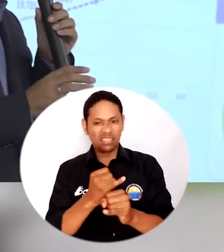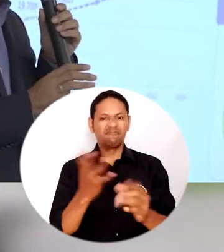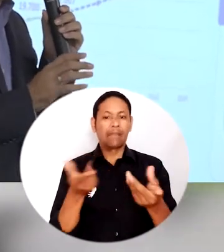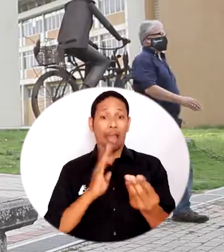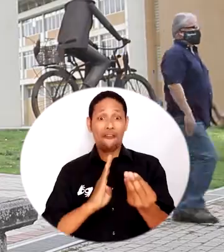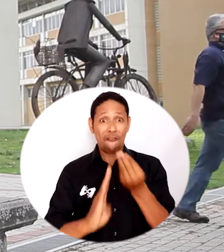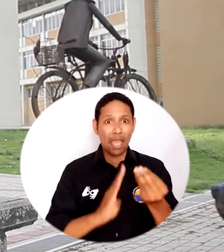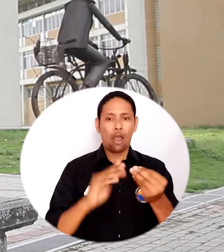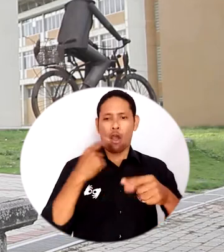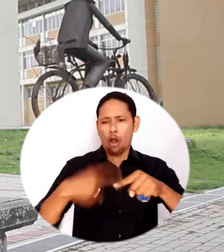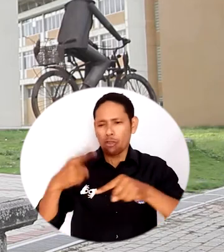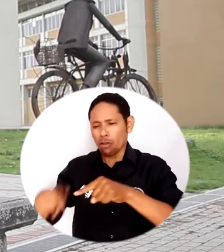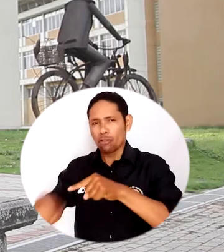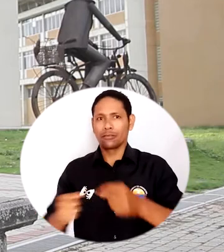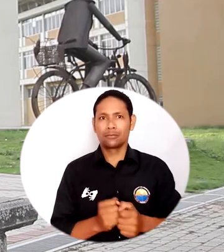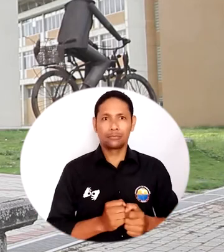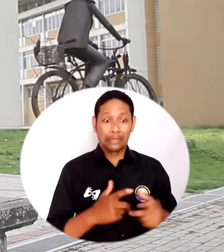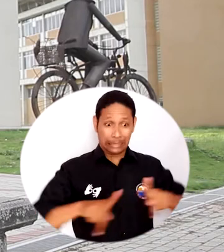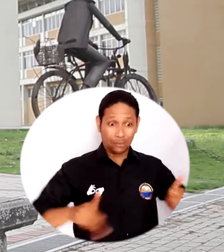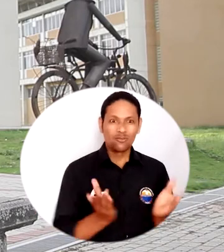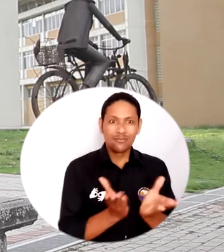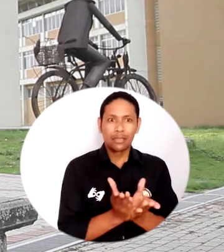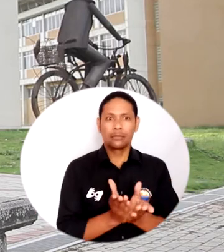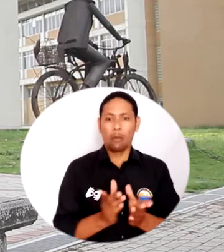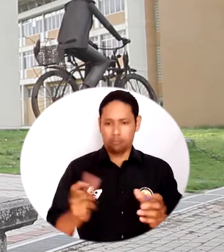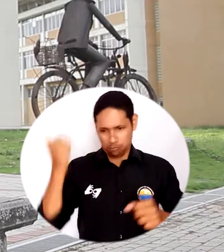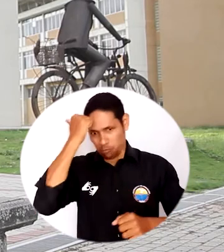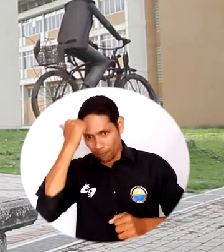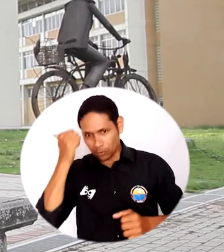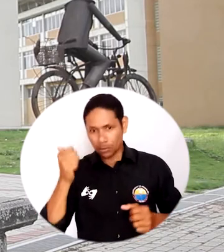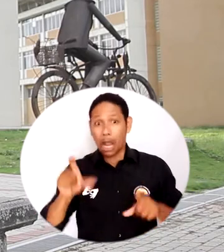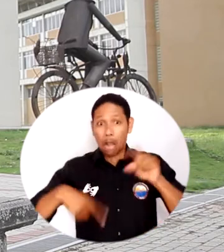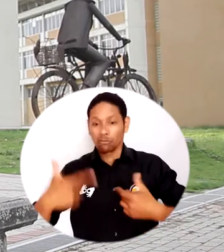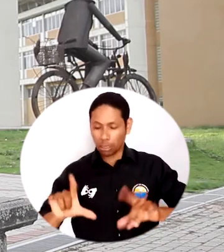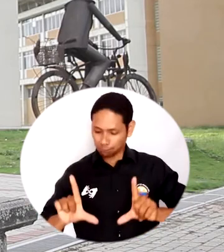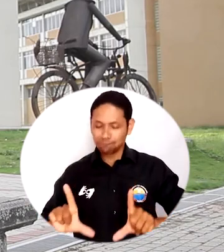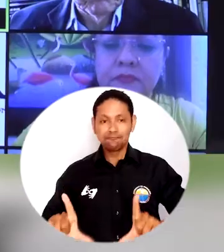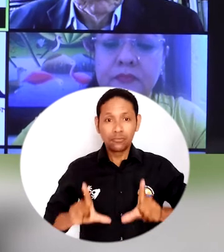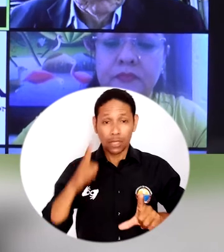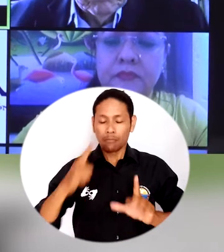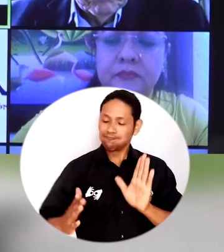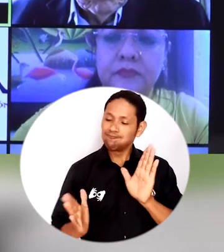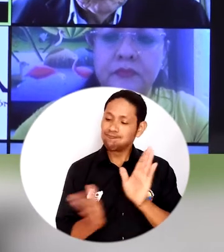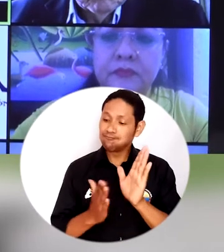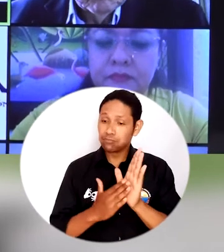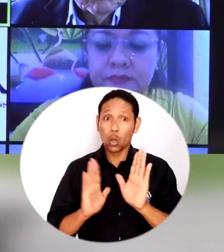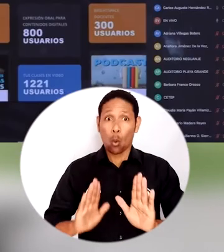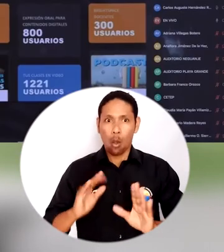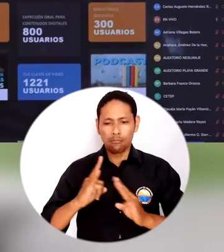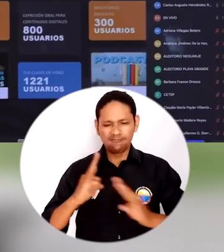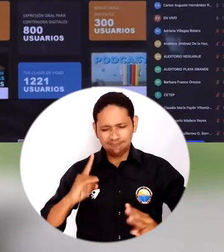administrativa. Estudiantes, profesores y graduados también hicieron parte de esta importante jornada en la que dieron fe de la